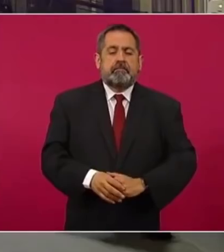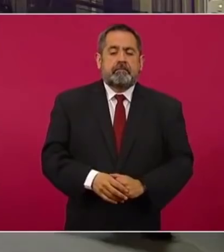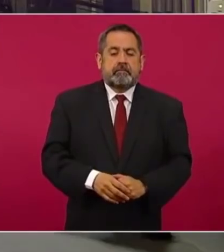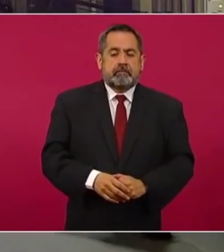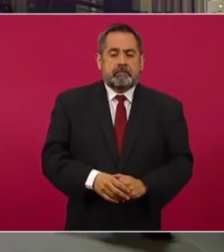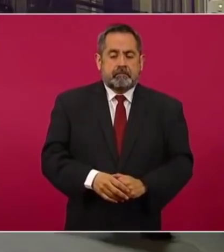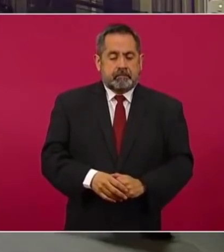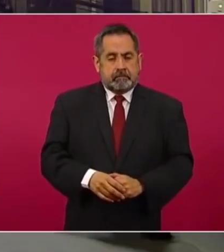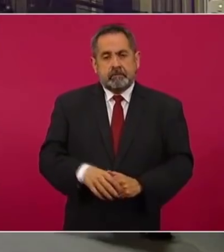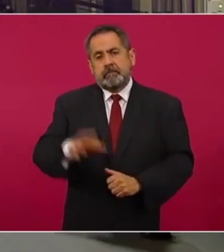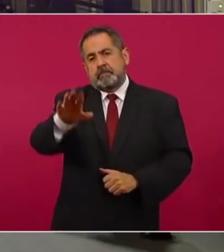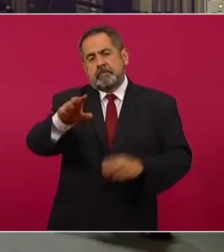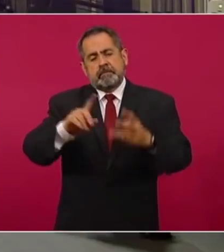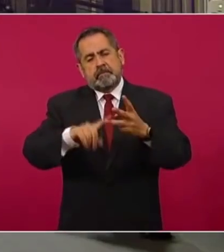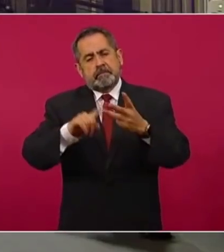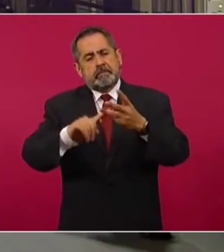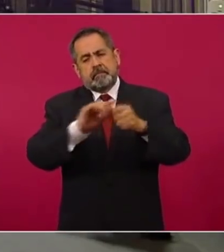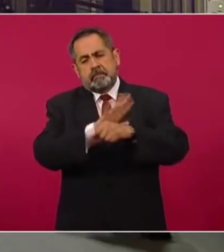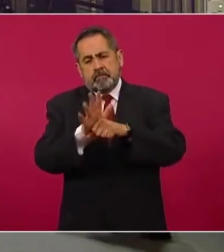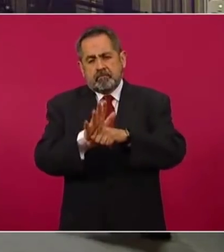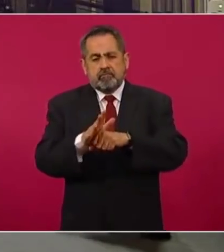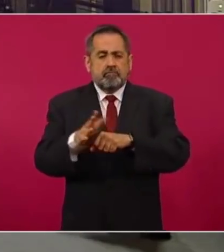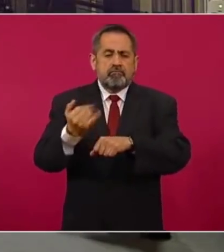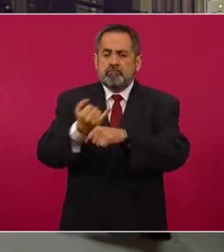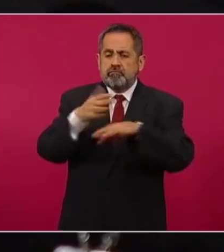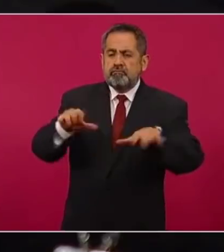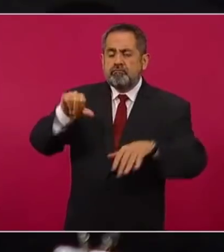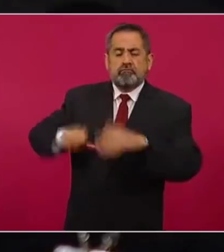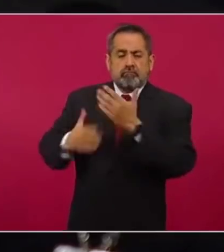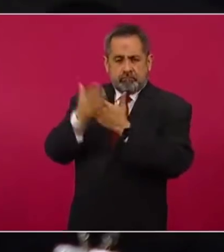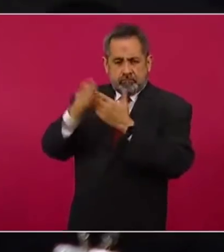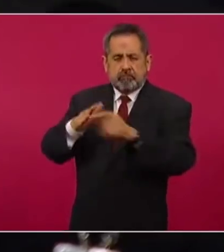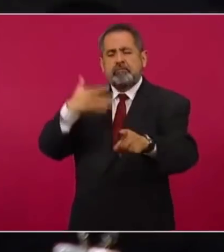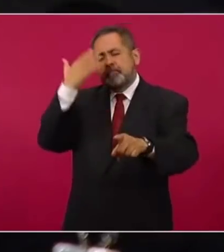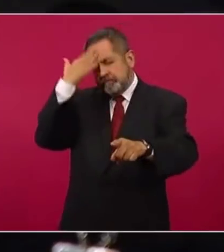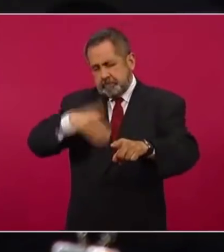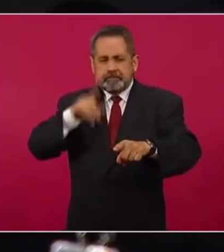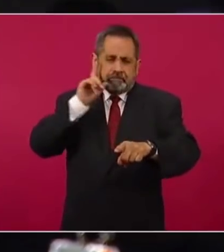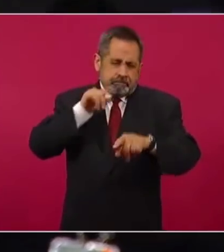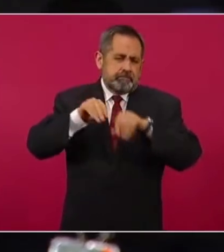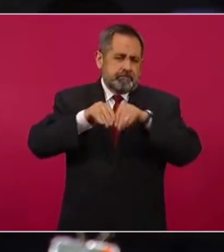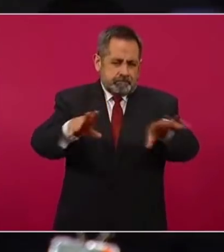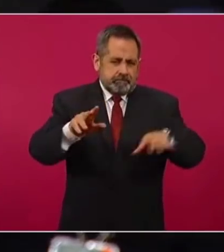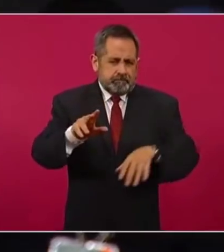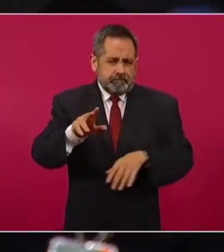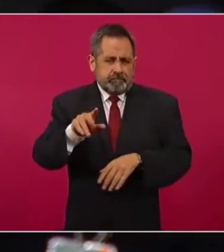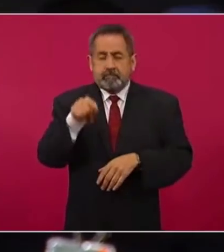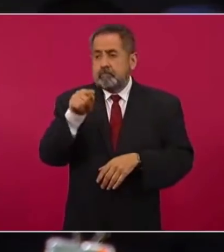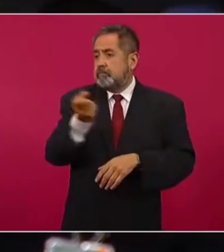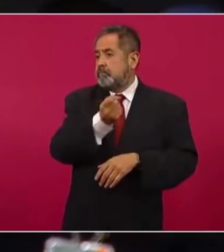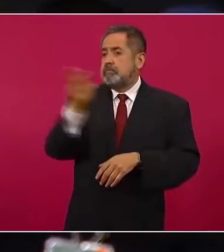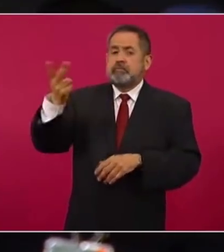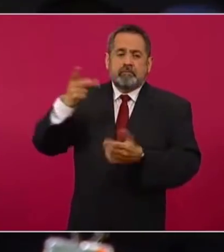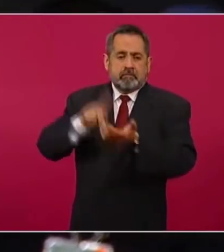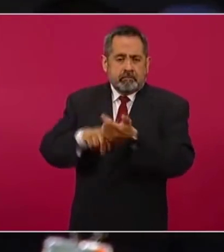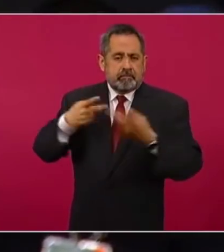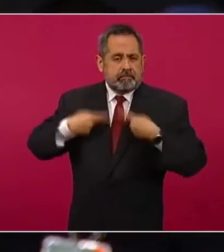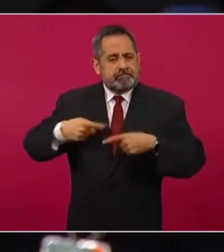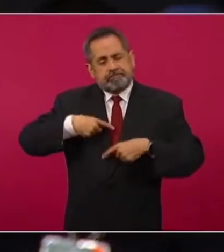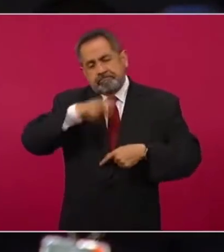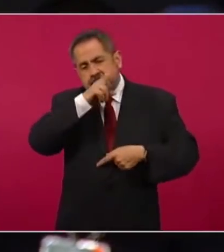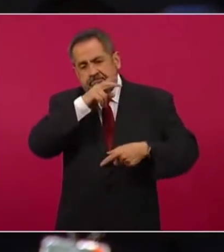Y con relación al tema COVID, presidente, ¿cuál es el informe que le dieron esta mañana? Sé que mañana es el pulso de la salud, pero ¿hay mucha preocupación